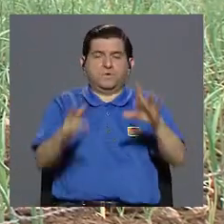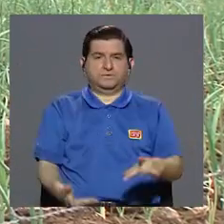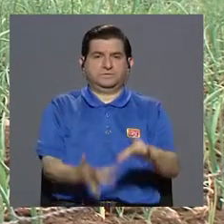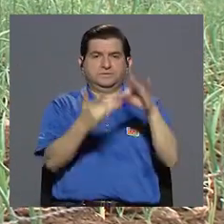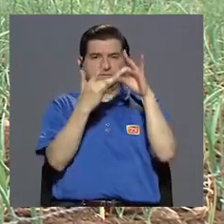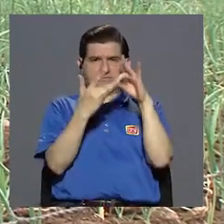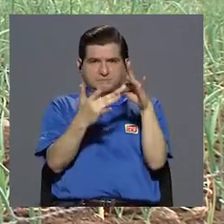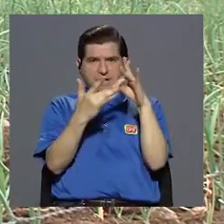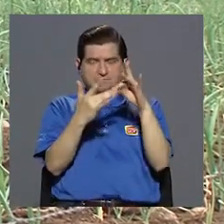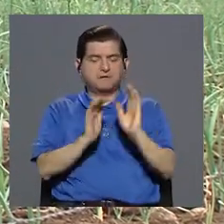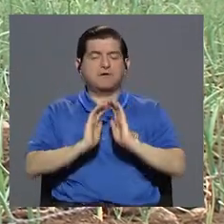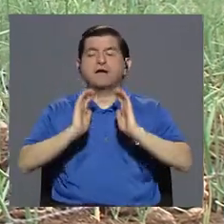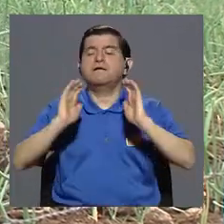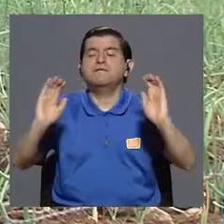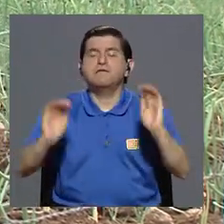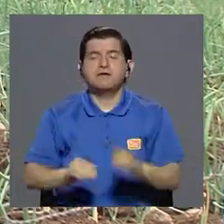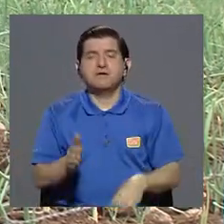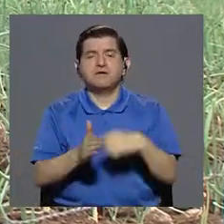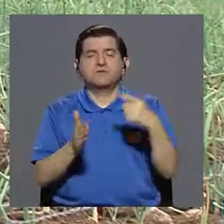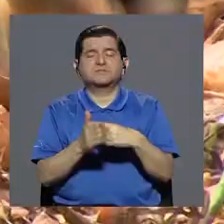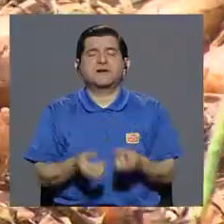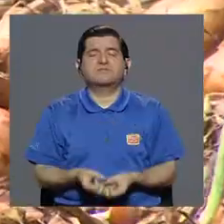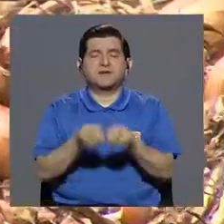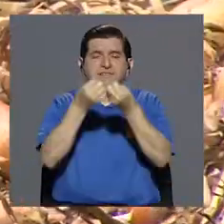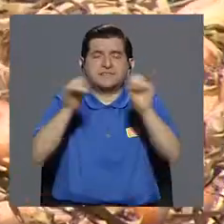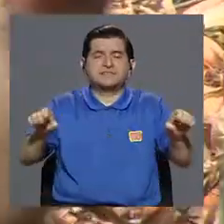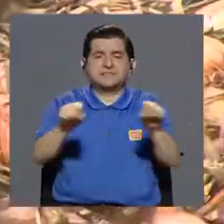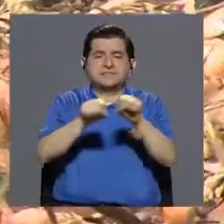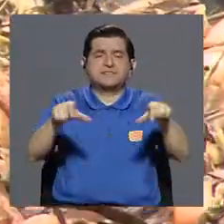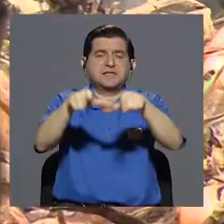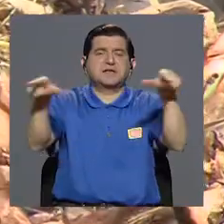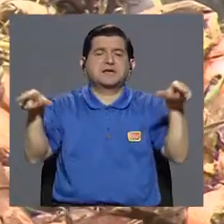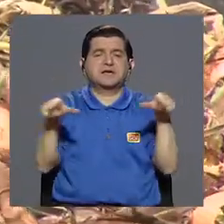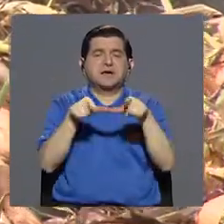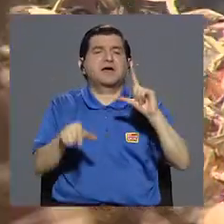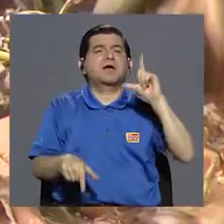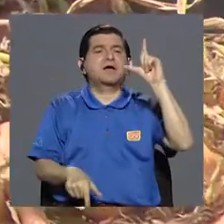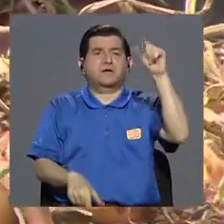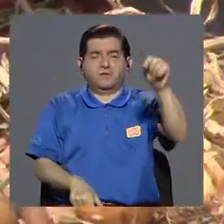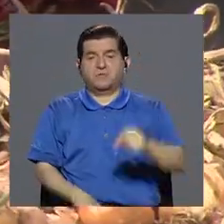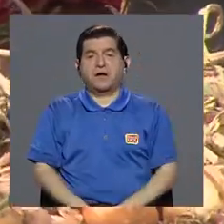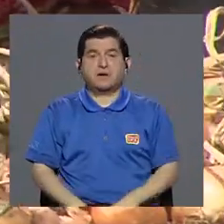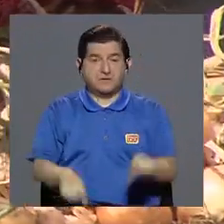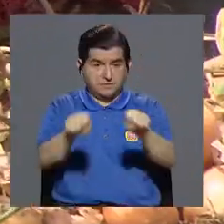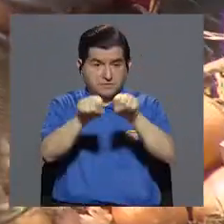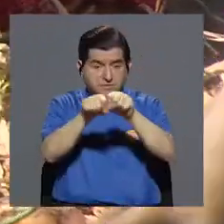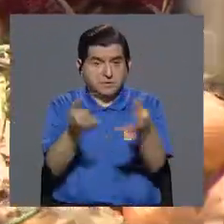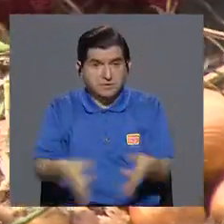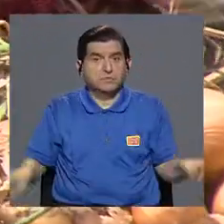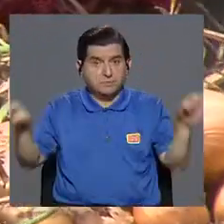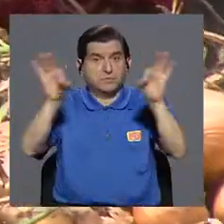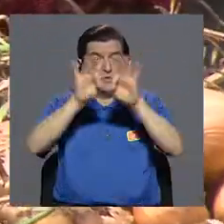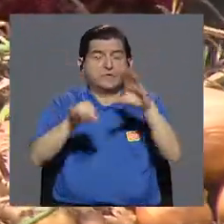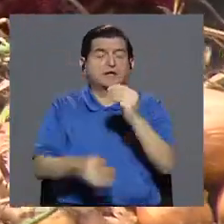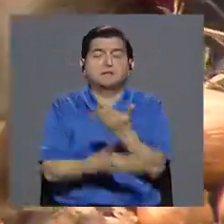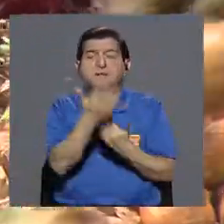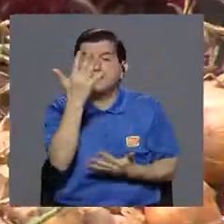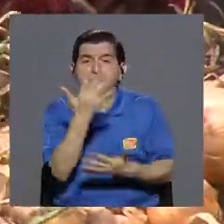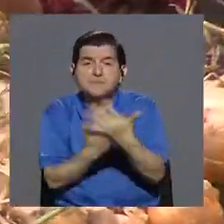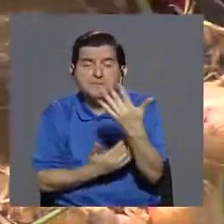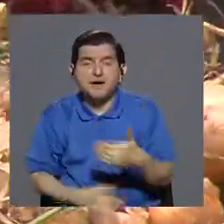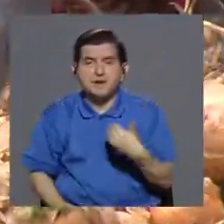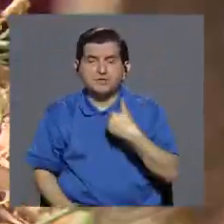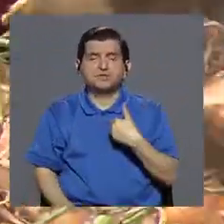particularmente es importante en niños que a veces están descalzos en zonas rurales. El uso del calzado es muy importante y luego con respecto a las manos,